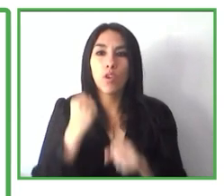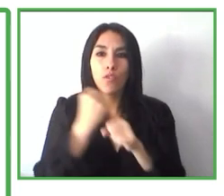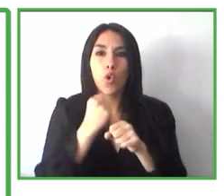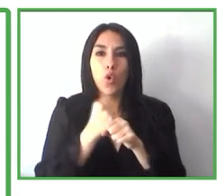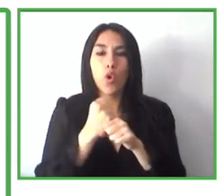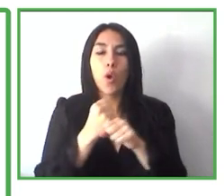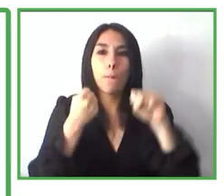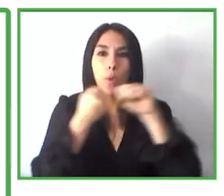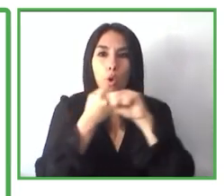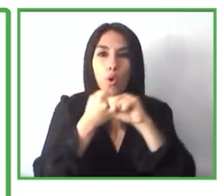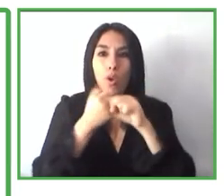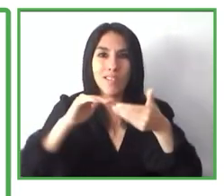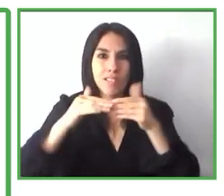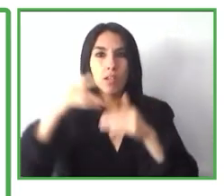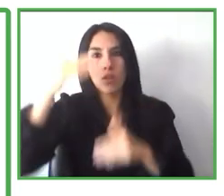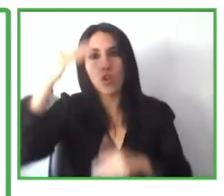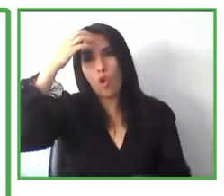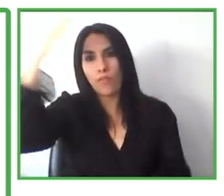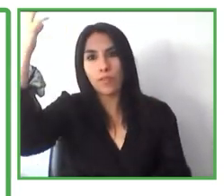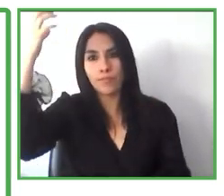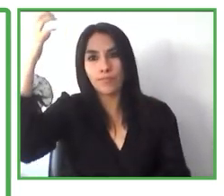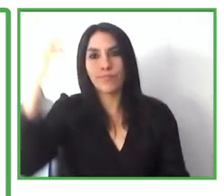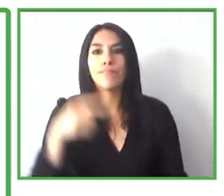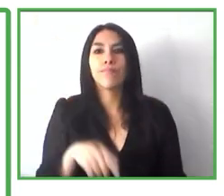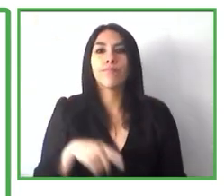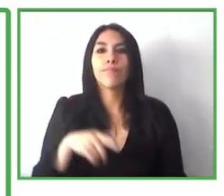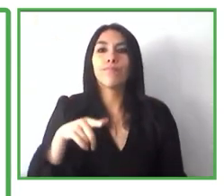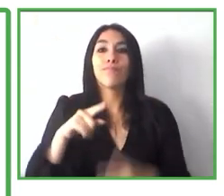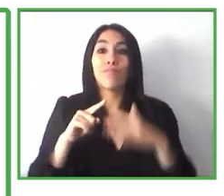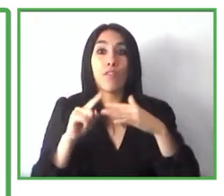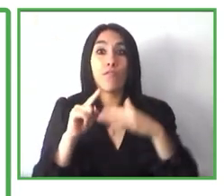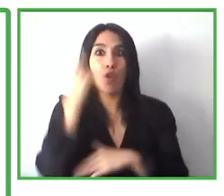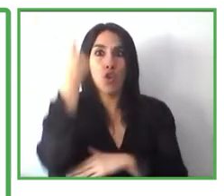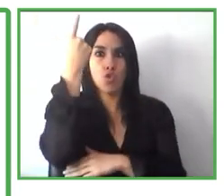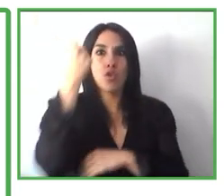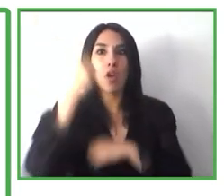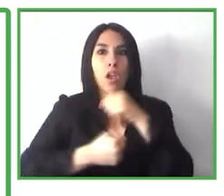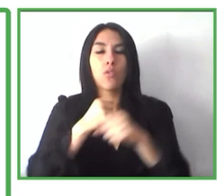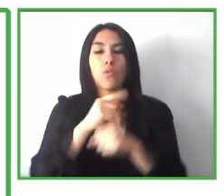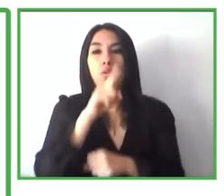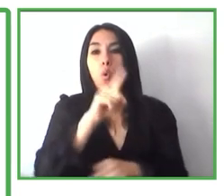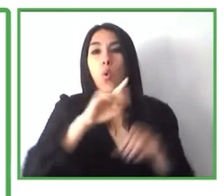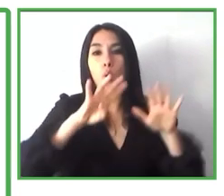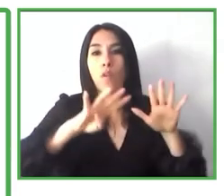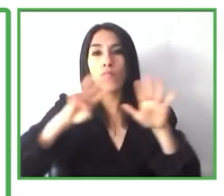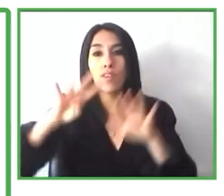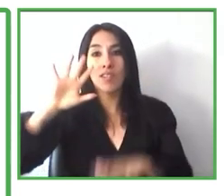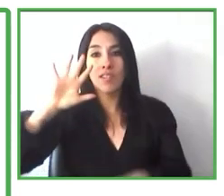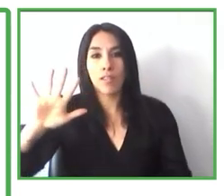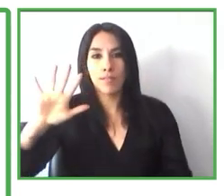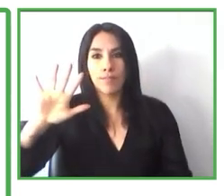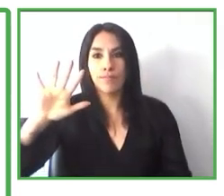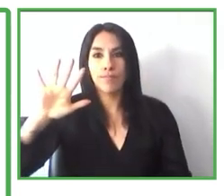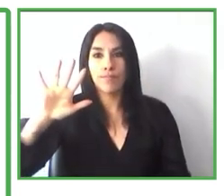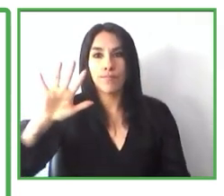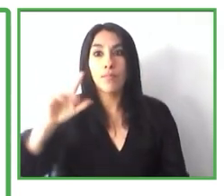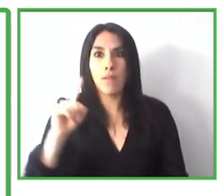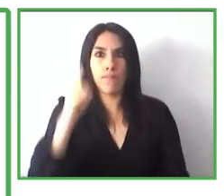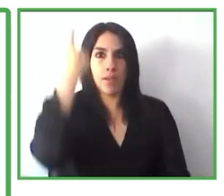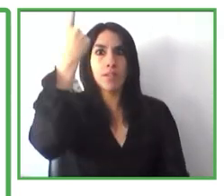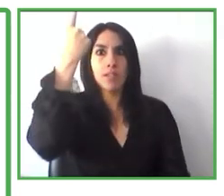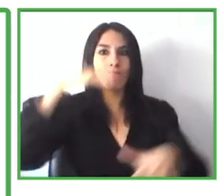servicio está fundado en el año 1995 y es el primer servicio de empleo con apoyo acá en Finlandia.